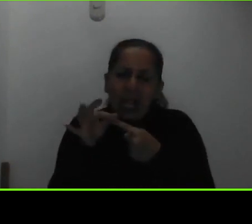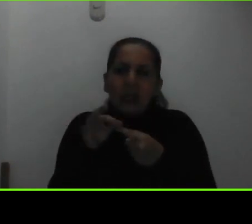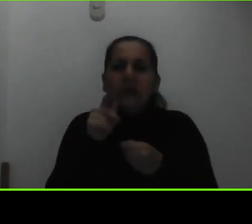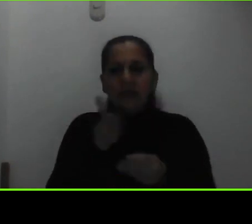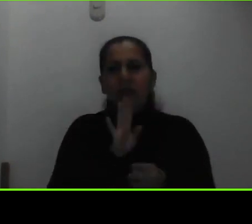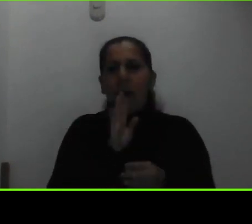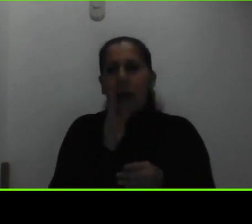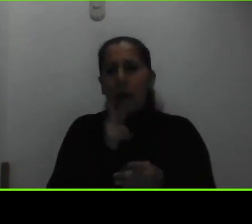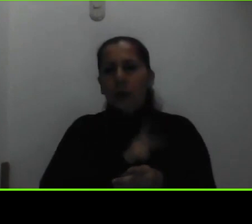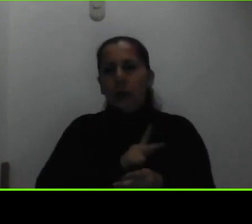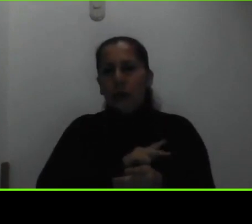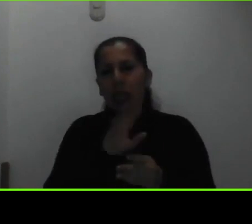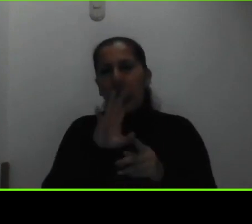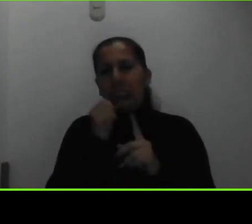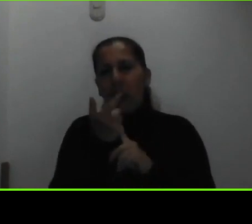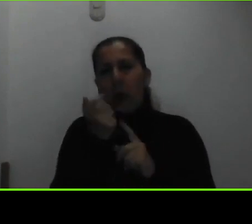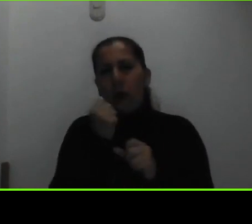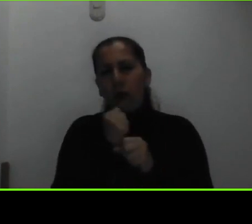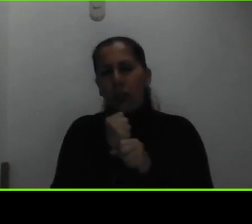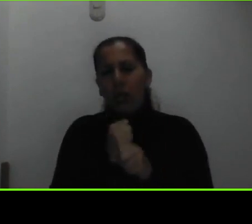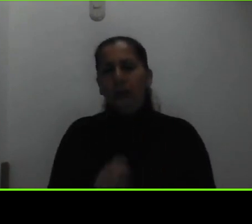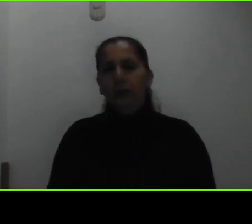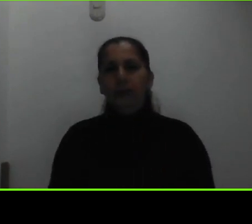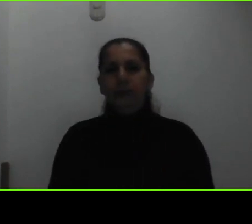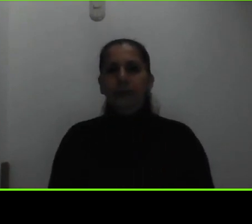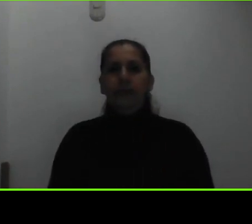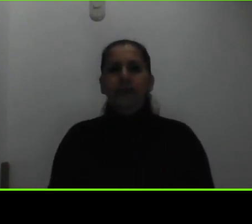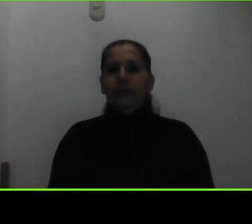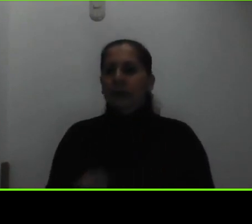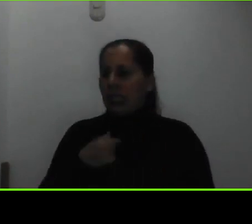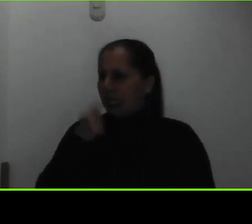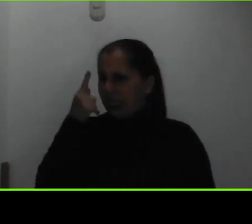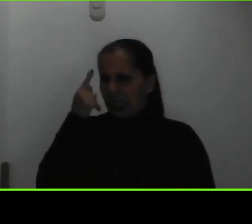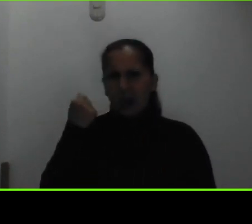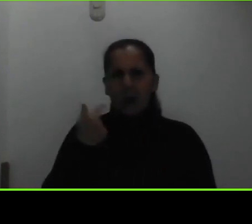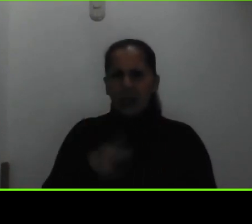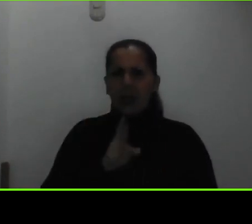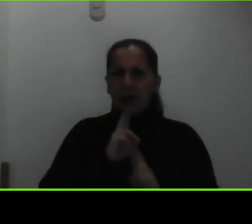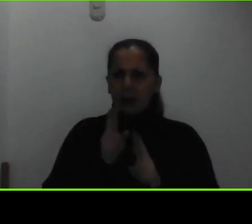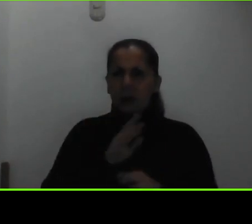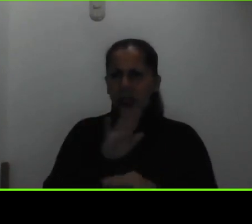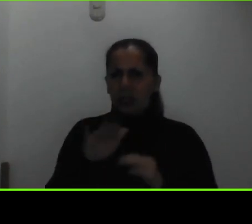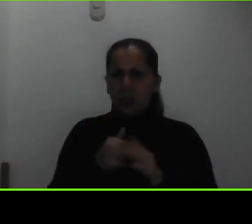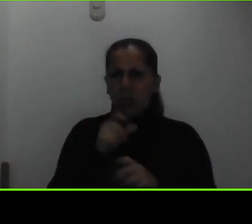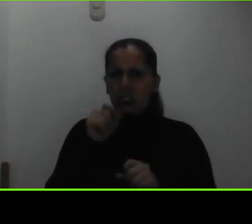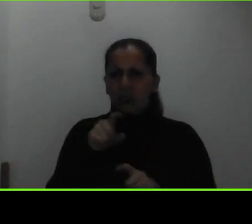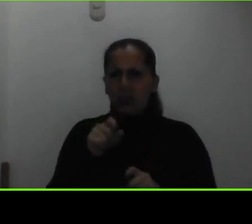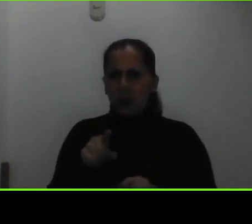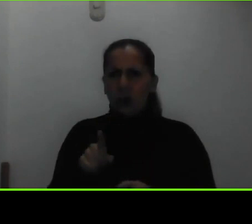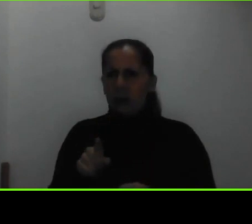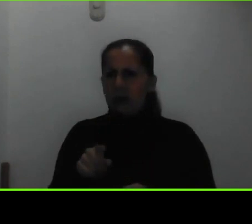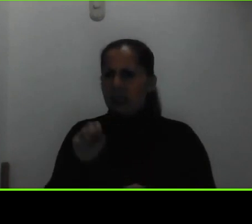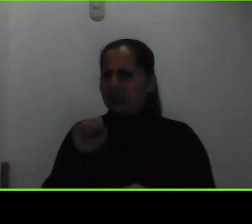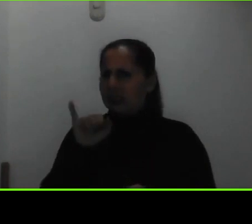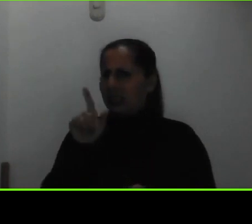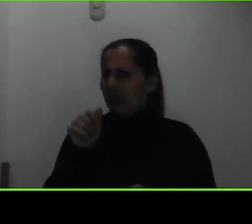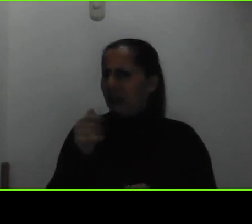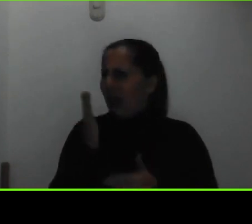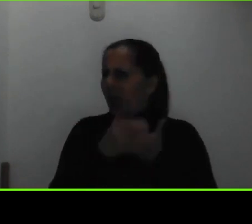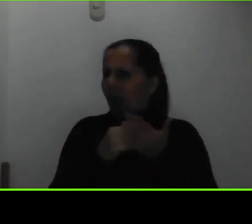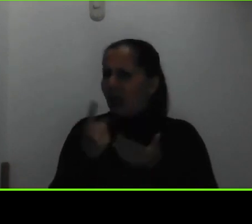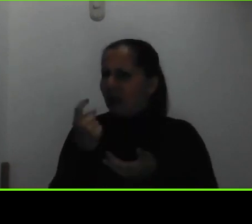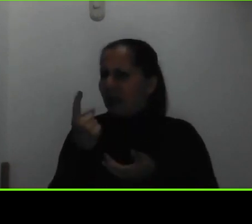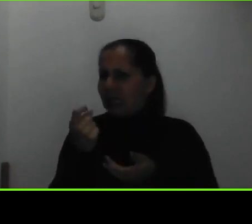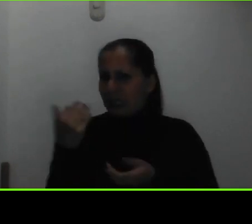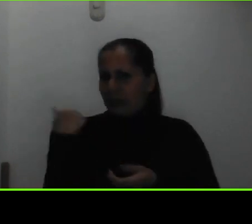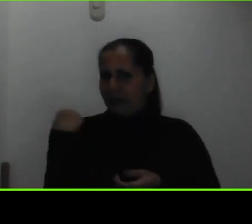creo no sé si Silvia me corrige que he contestado las preguntas de este bloque si algo se me quedó tal vez me